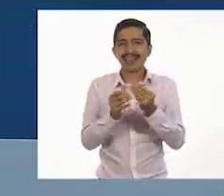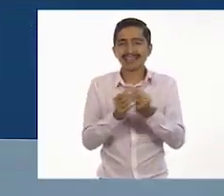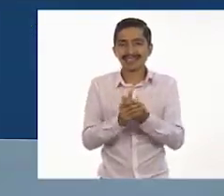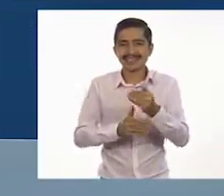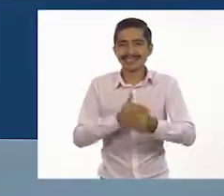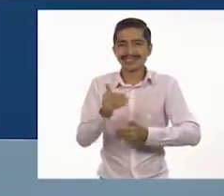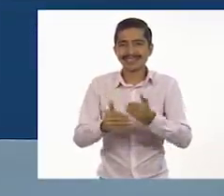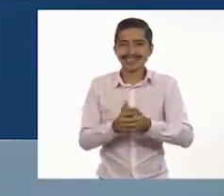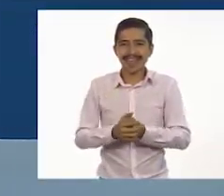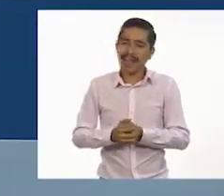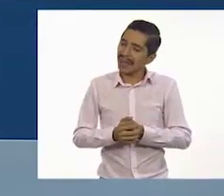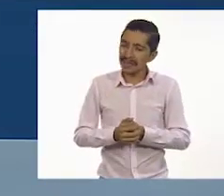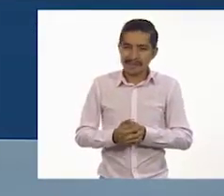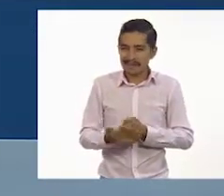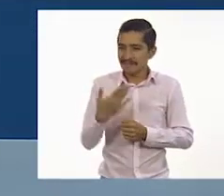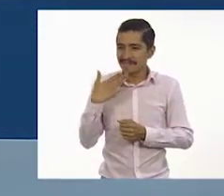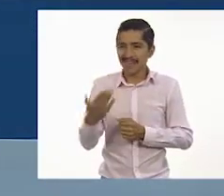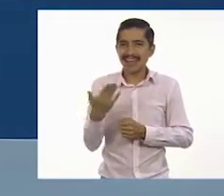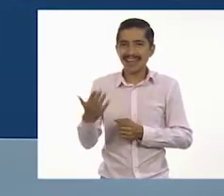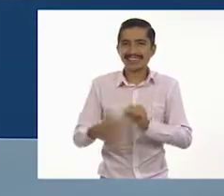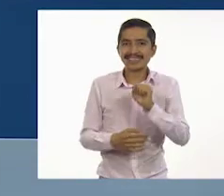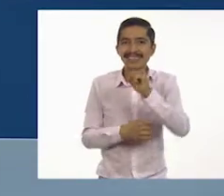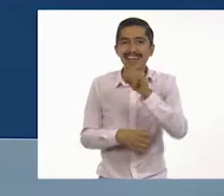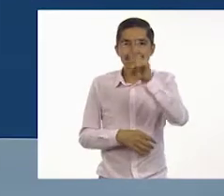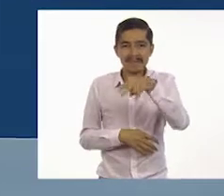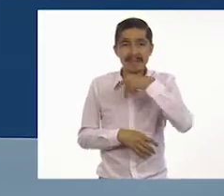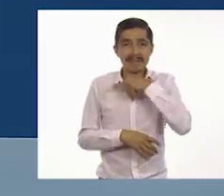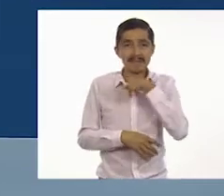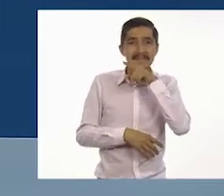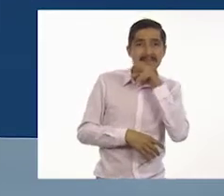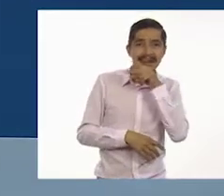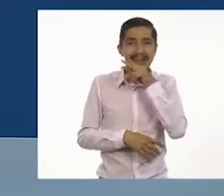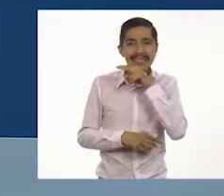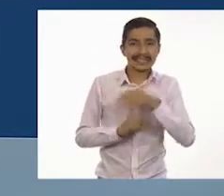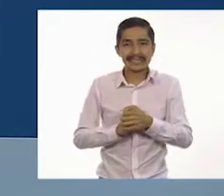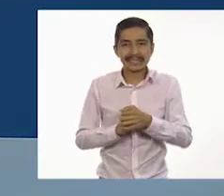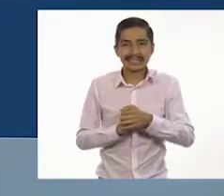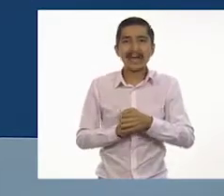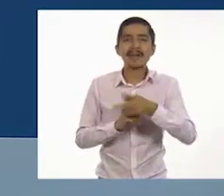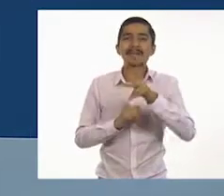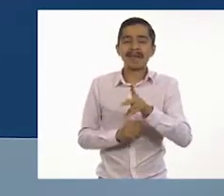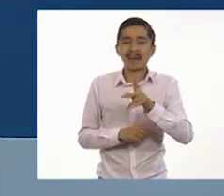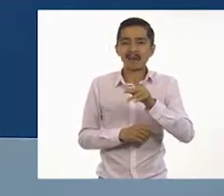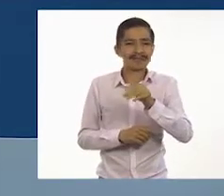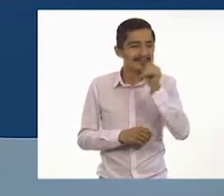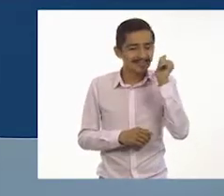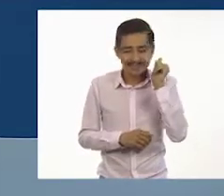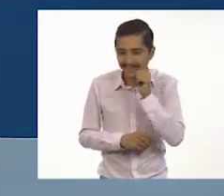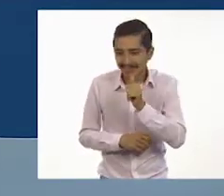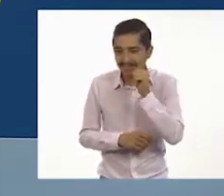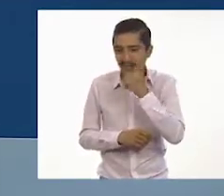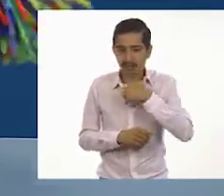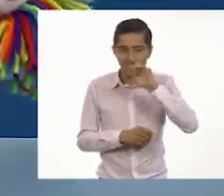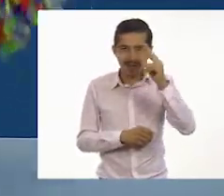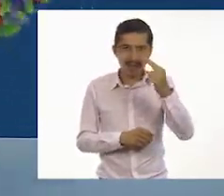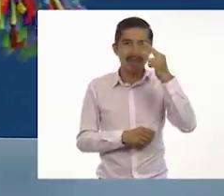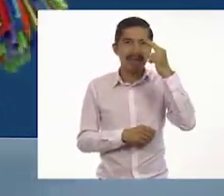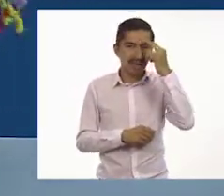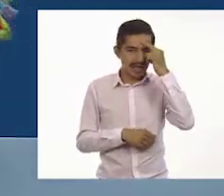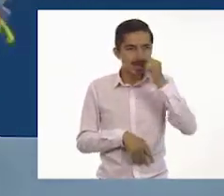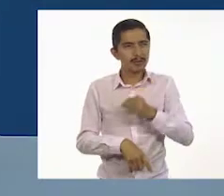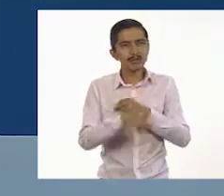menos mal, profe. Porque ya me estaba preocupando. Pero como siempre, me acordé que usted